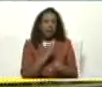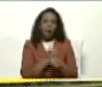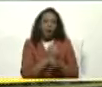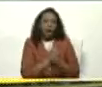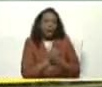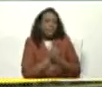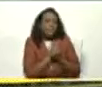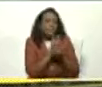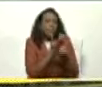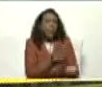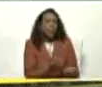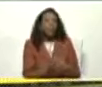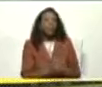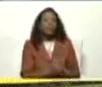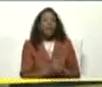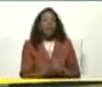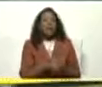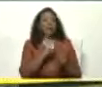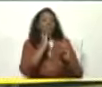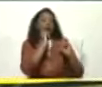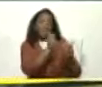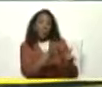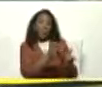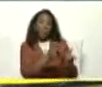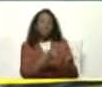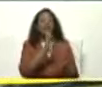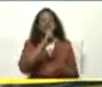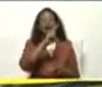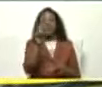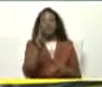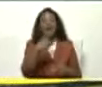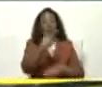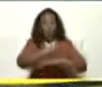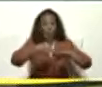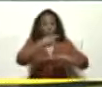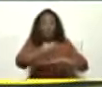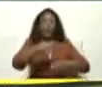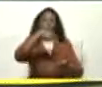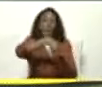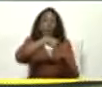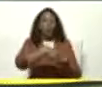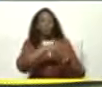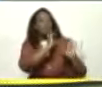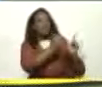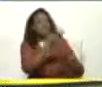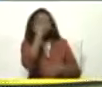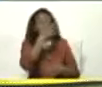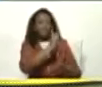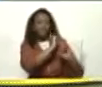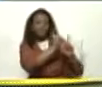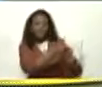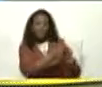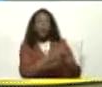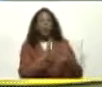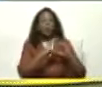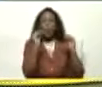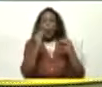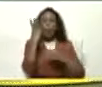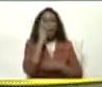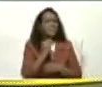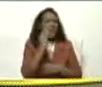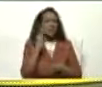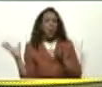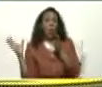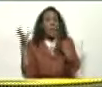el amor Que le ha puesto Rafael Evangelista La Cava Gracias La Cava Con toda su experiencia Todo su